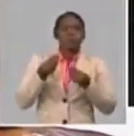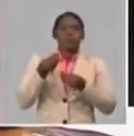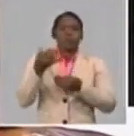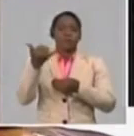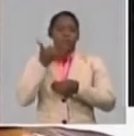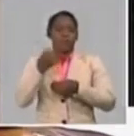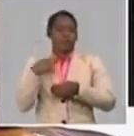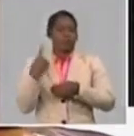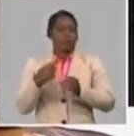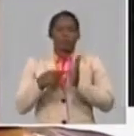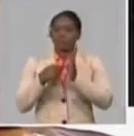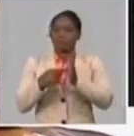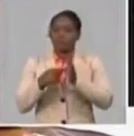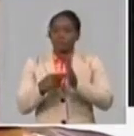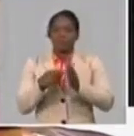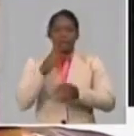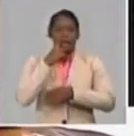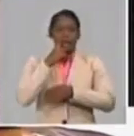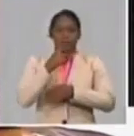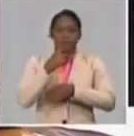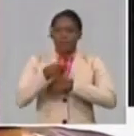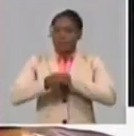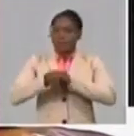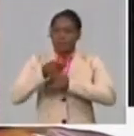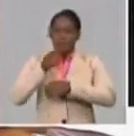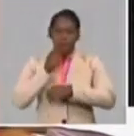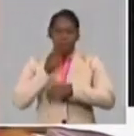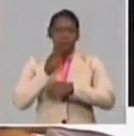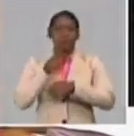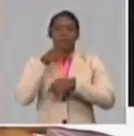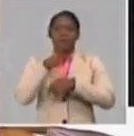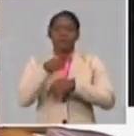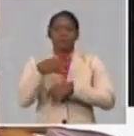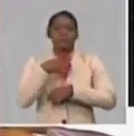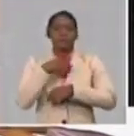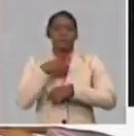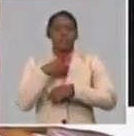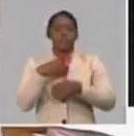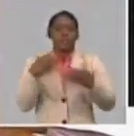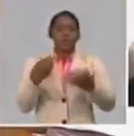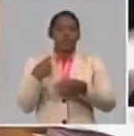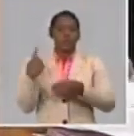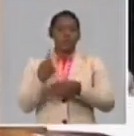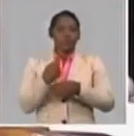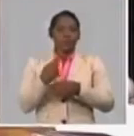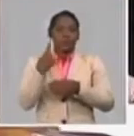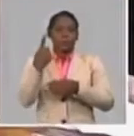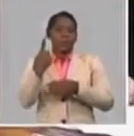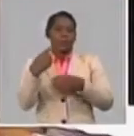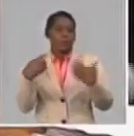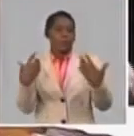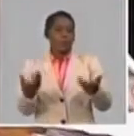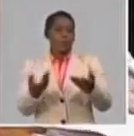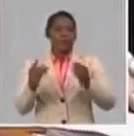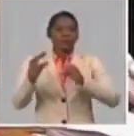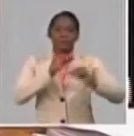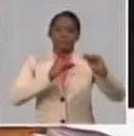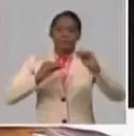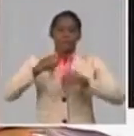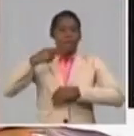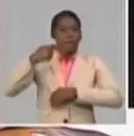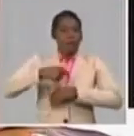política aprobada, las que son respondidas con el asesoramiento de los abogados de la sección jurídica de la CDC.